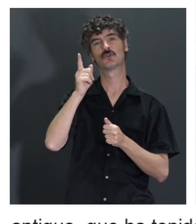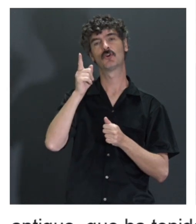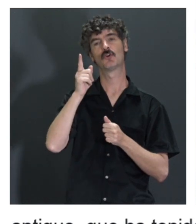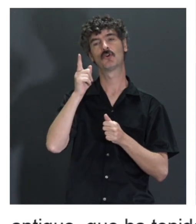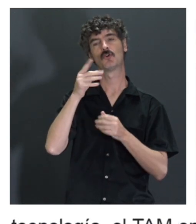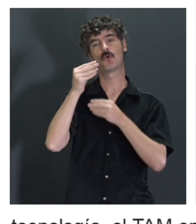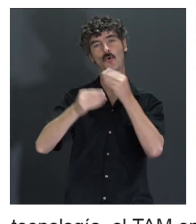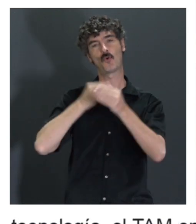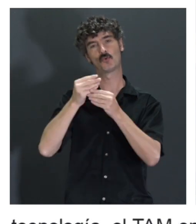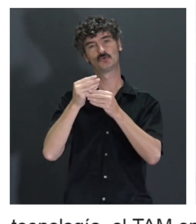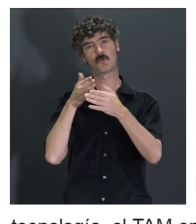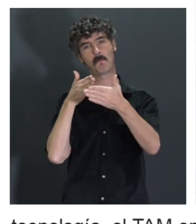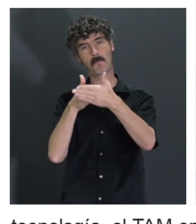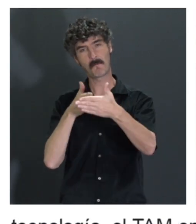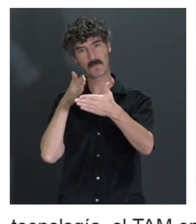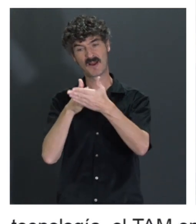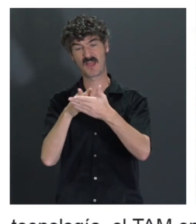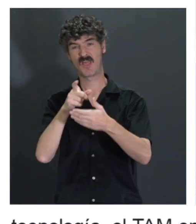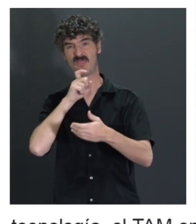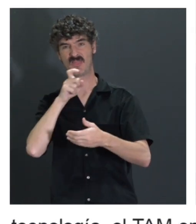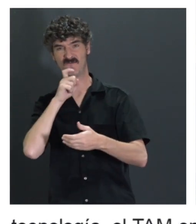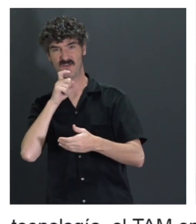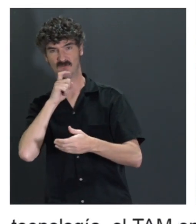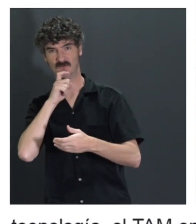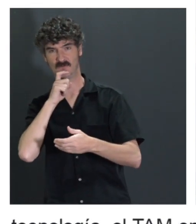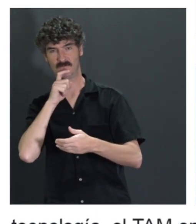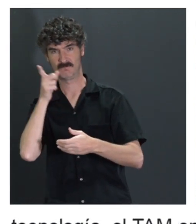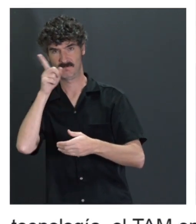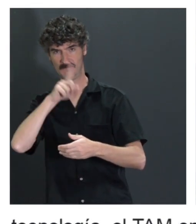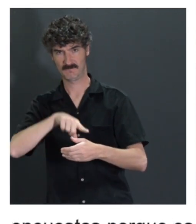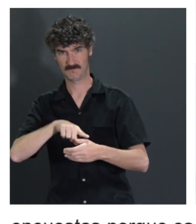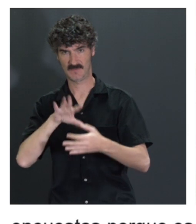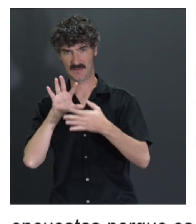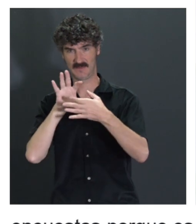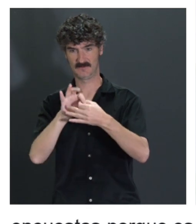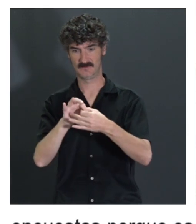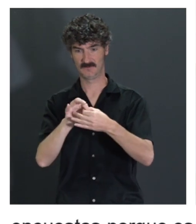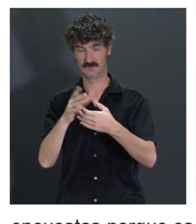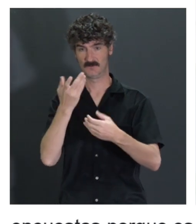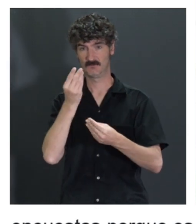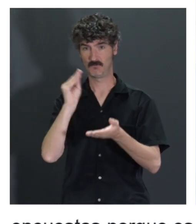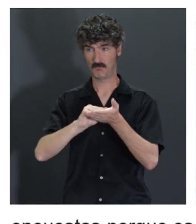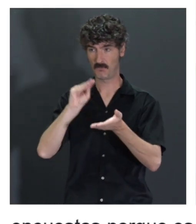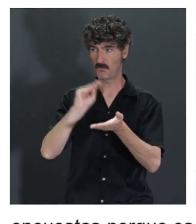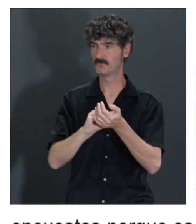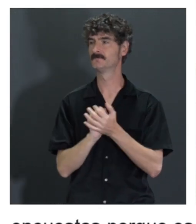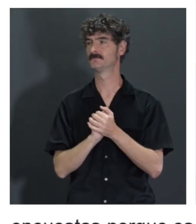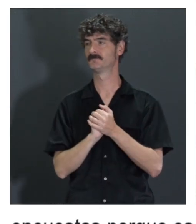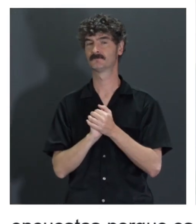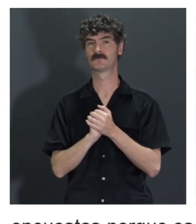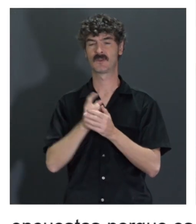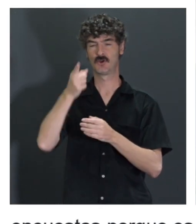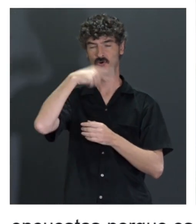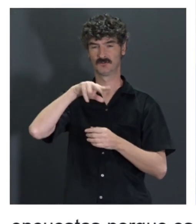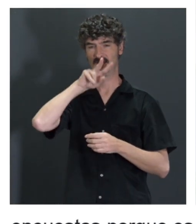uso, ¿no? Que haya barreras según tus dificultades. Es que también, a veces, los tecnólogos hablamos con unas